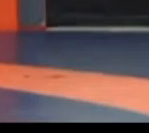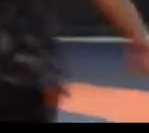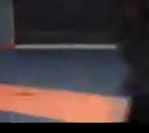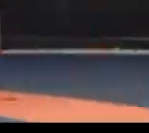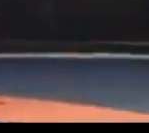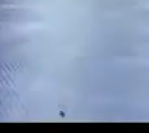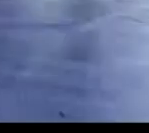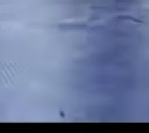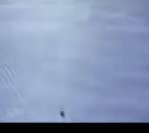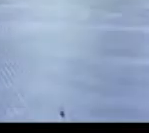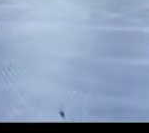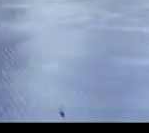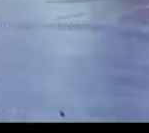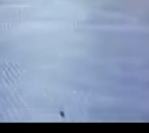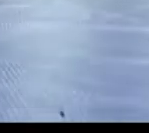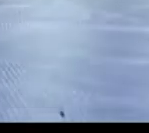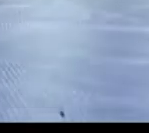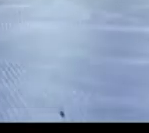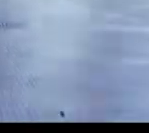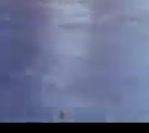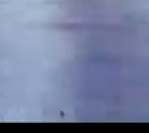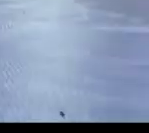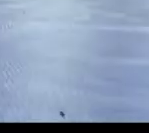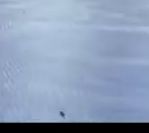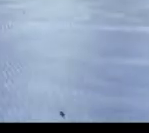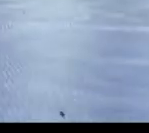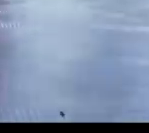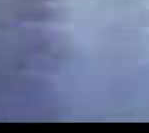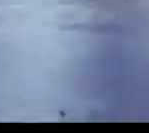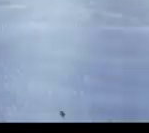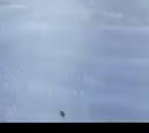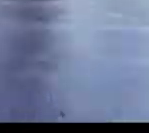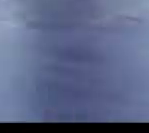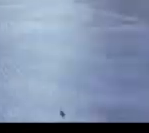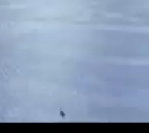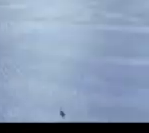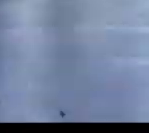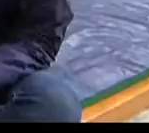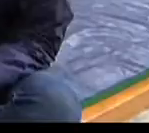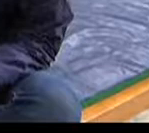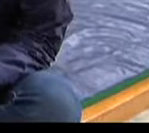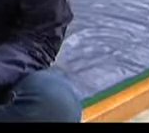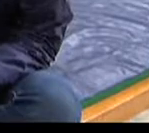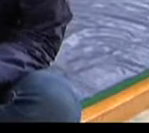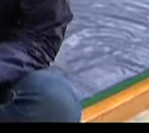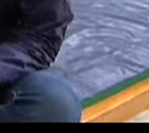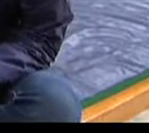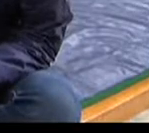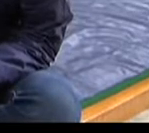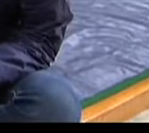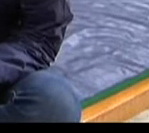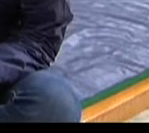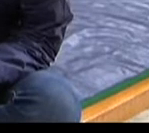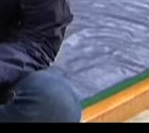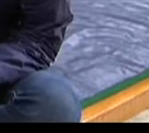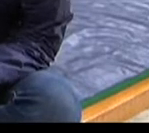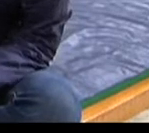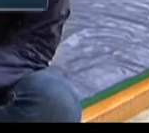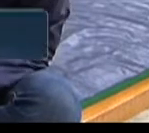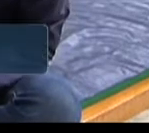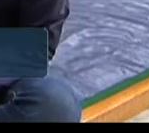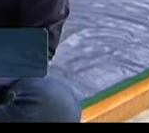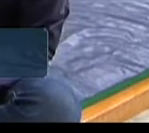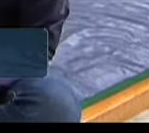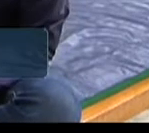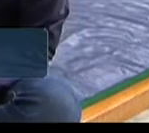ello ha podido conocer algunos estados de la república mexicana al participar en diferentes competencias recuerdo perfectamente como